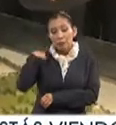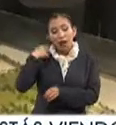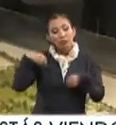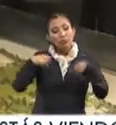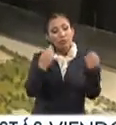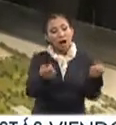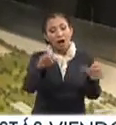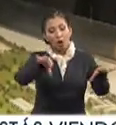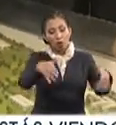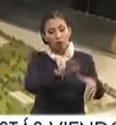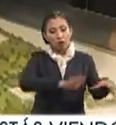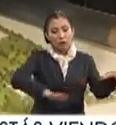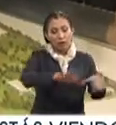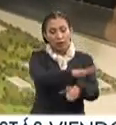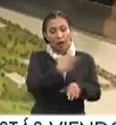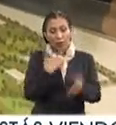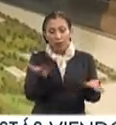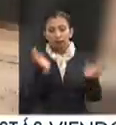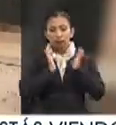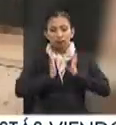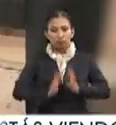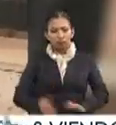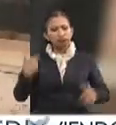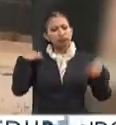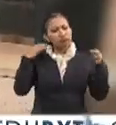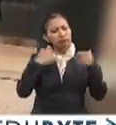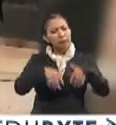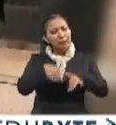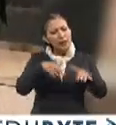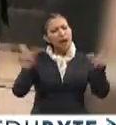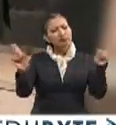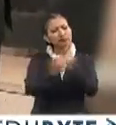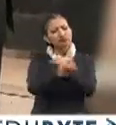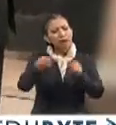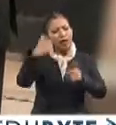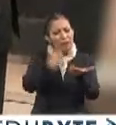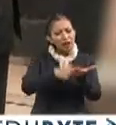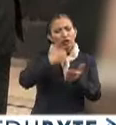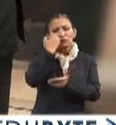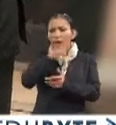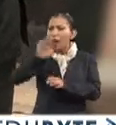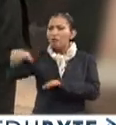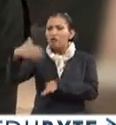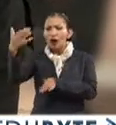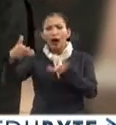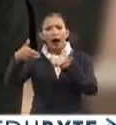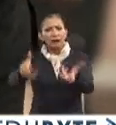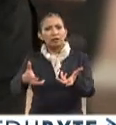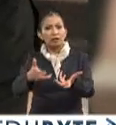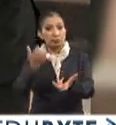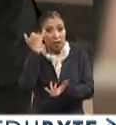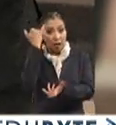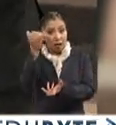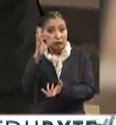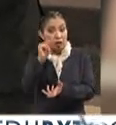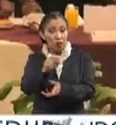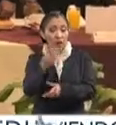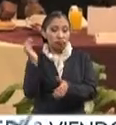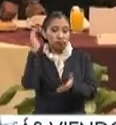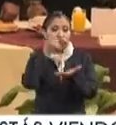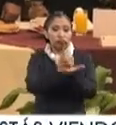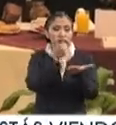ofrecer a su comunidad la tranquilidad de transitar dentro y fuera de las instalaciones educativas, lo que no sería posible sin la